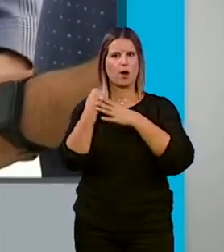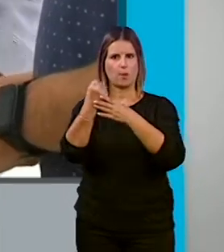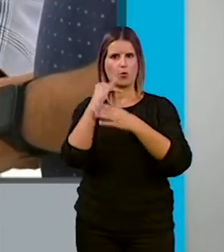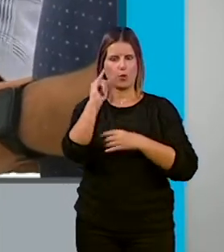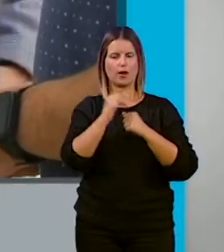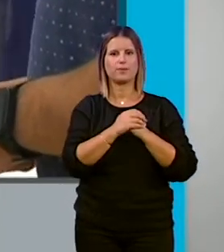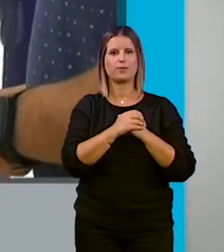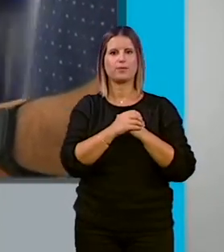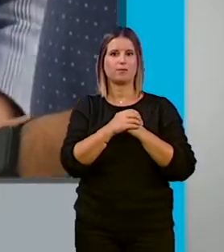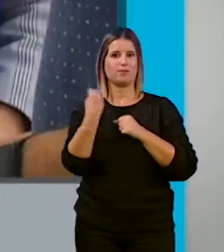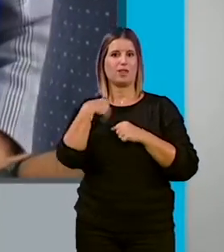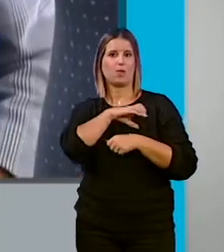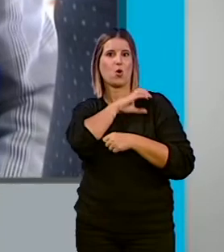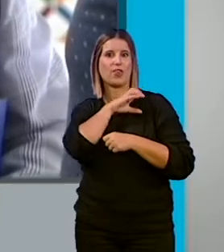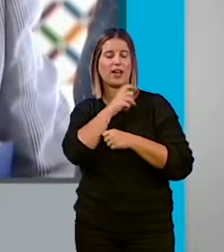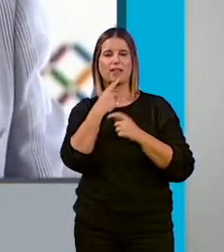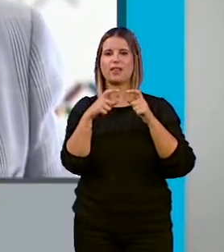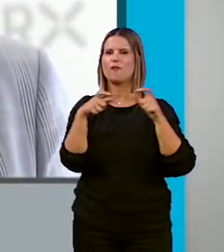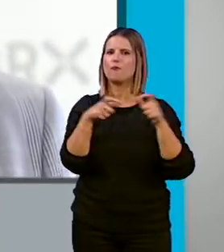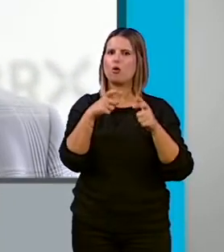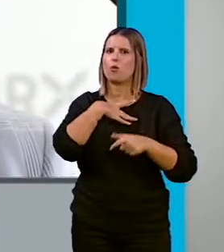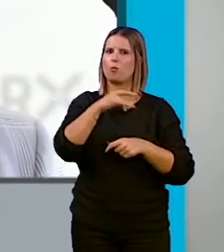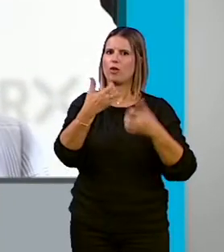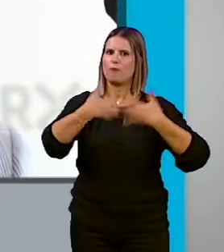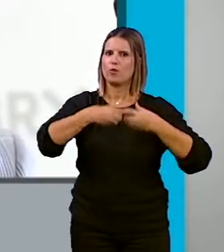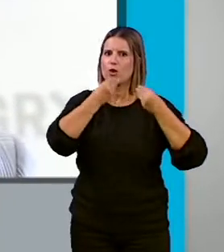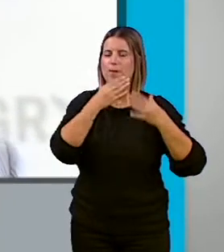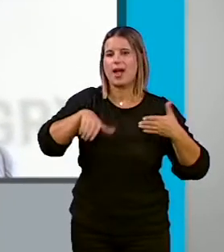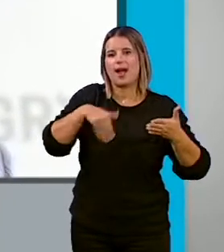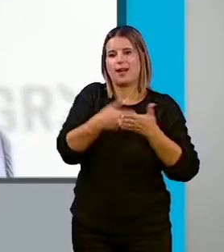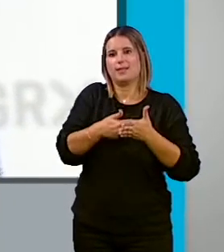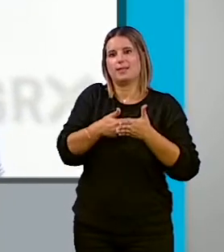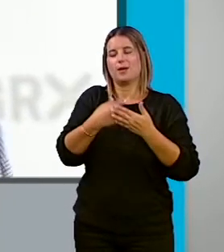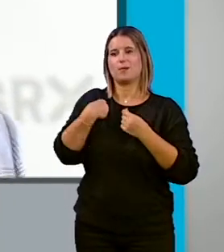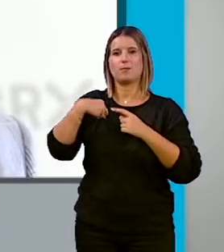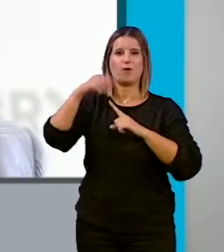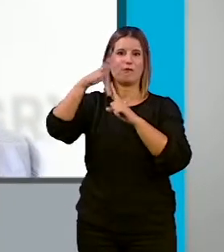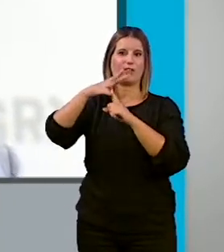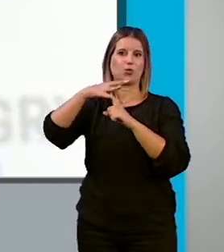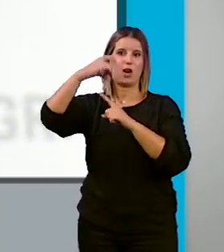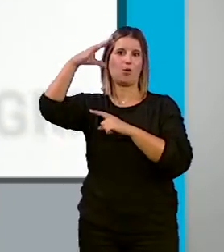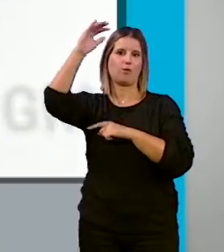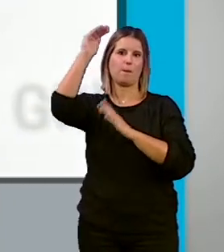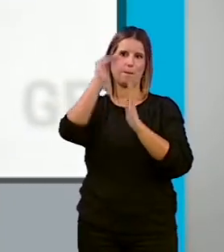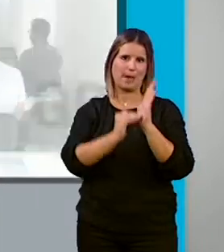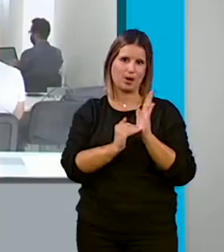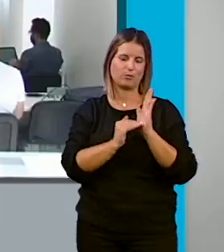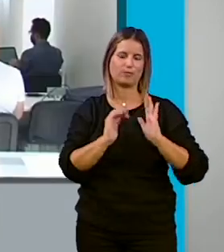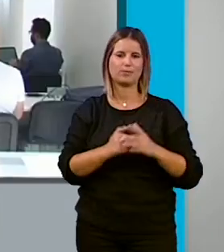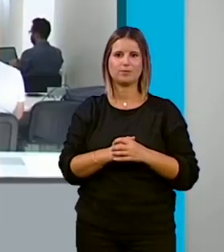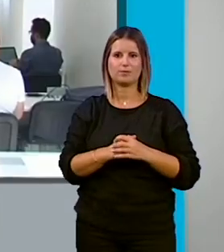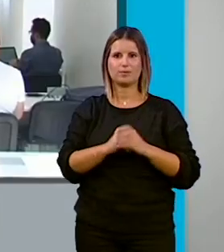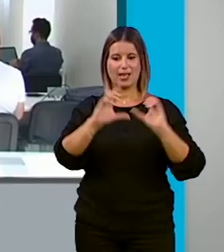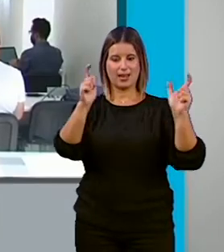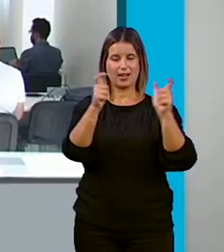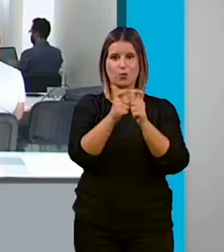Fuentes ha indicado que este bono energético podría ser efectivo hasta que hubiera una basada sustancial del recibo de la luz. En